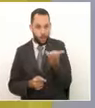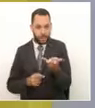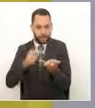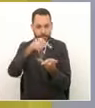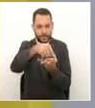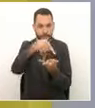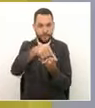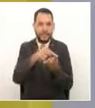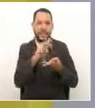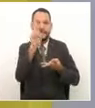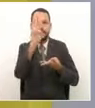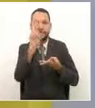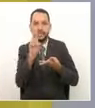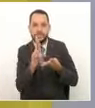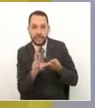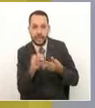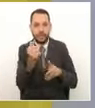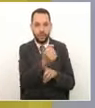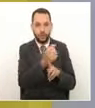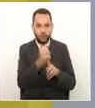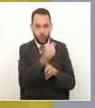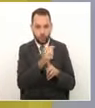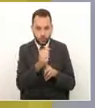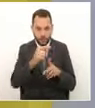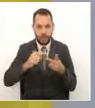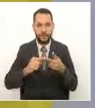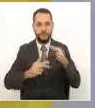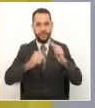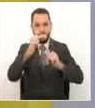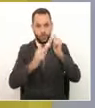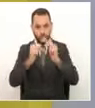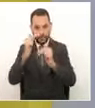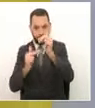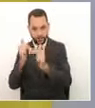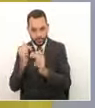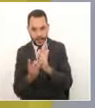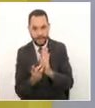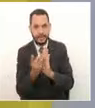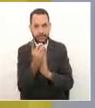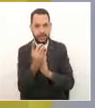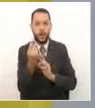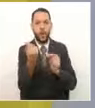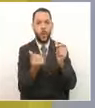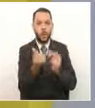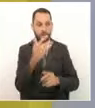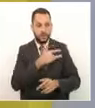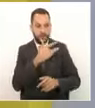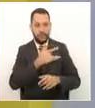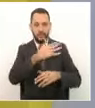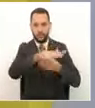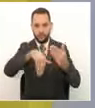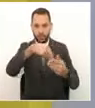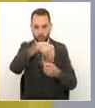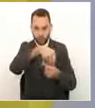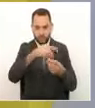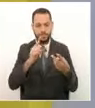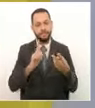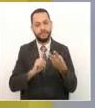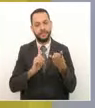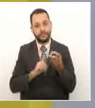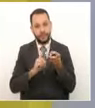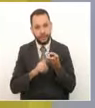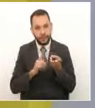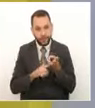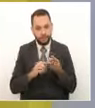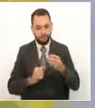Rizaralda social, Sentimiento de Todos, Infraestructura y Desarrollo Económico, Consentimiento de Todos, la tercera, Rizaralda